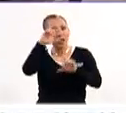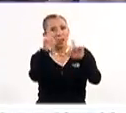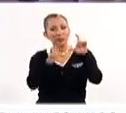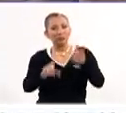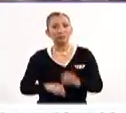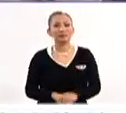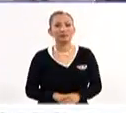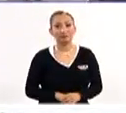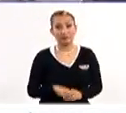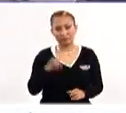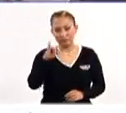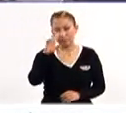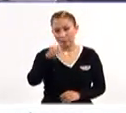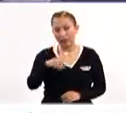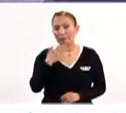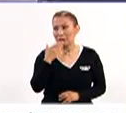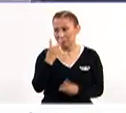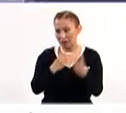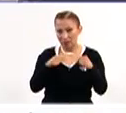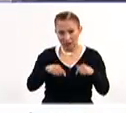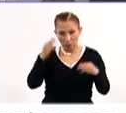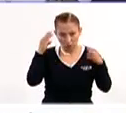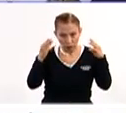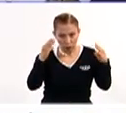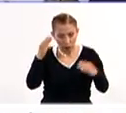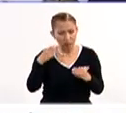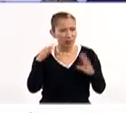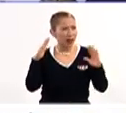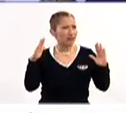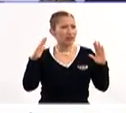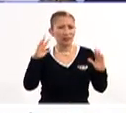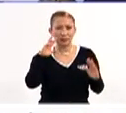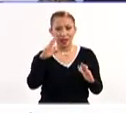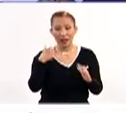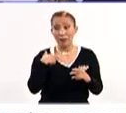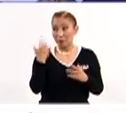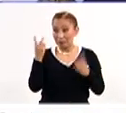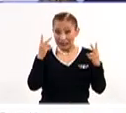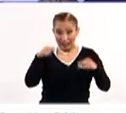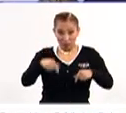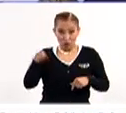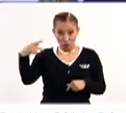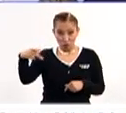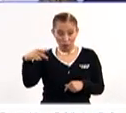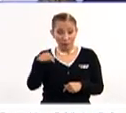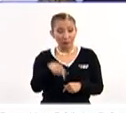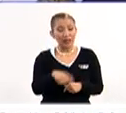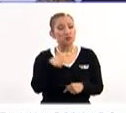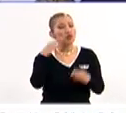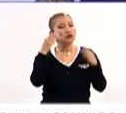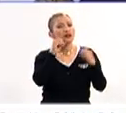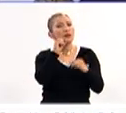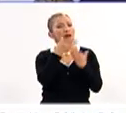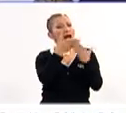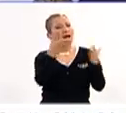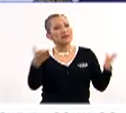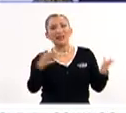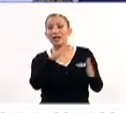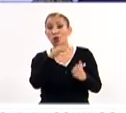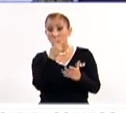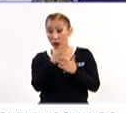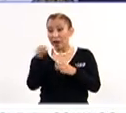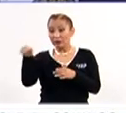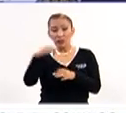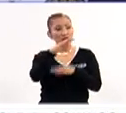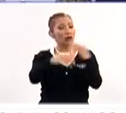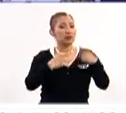país. Claro, Javier, bienvenido a este museo. La verdad es una maravilla tenerte aquí y que además este museo pueda abrirle las puertas, no